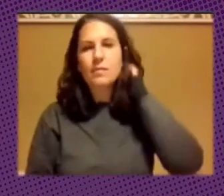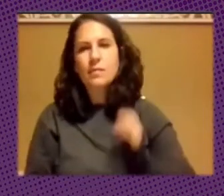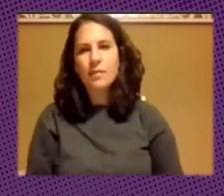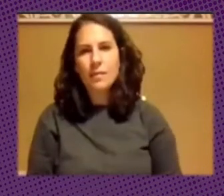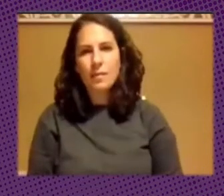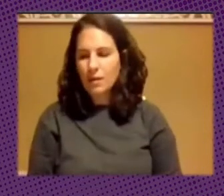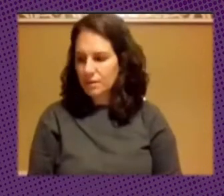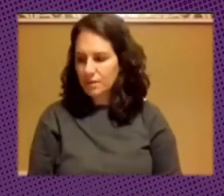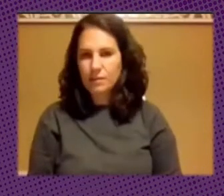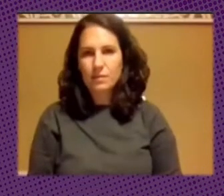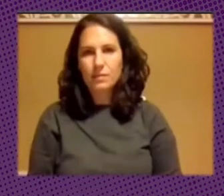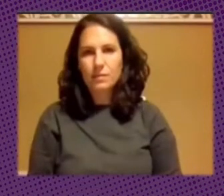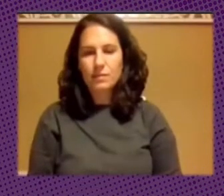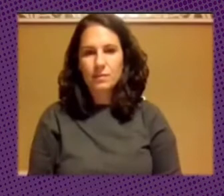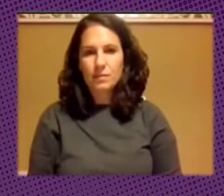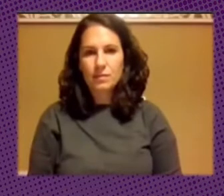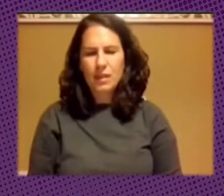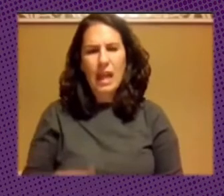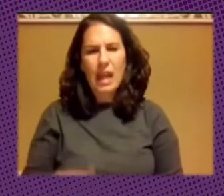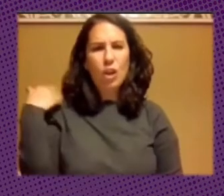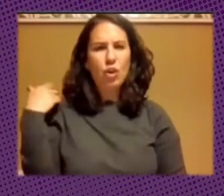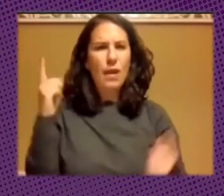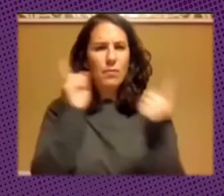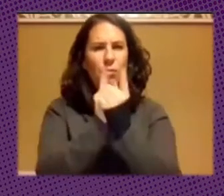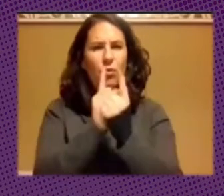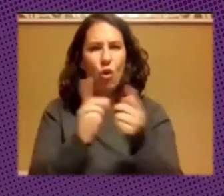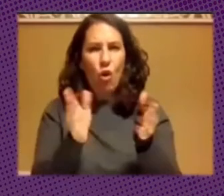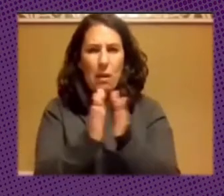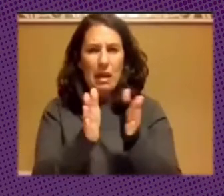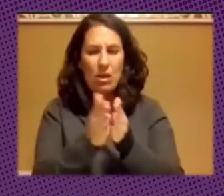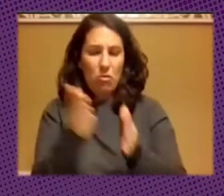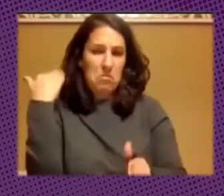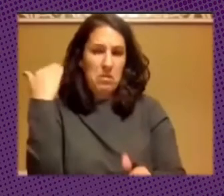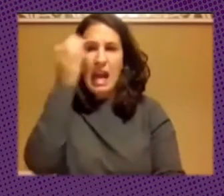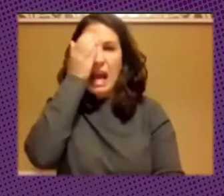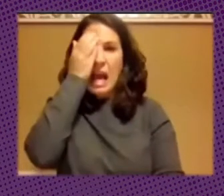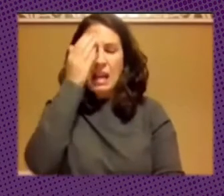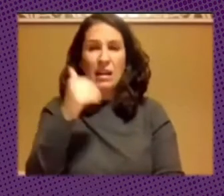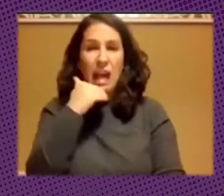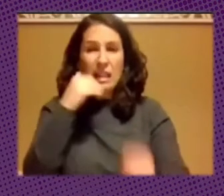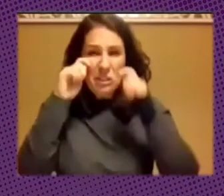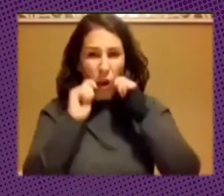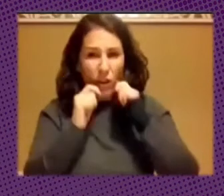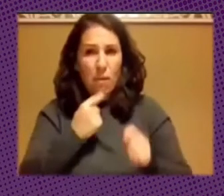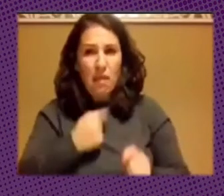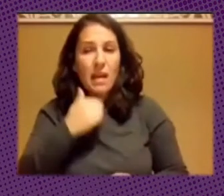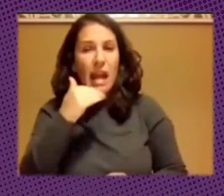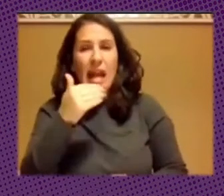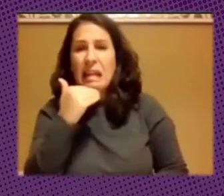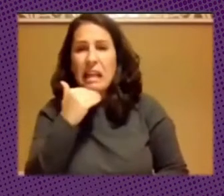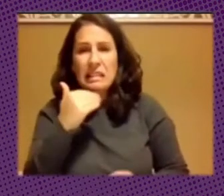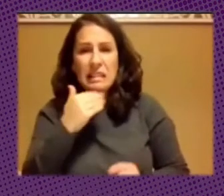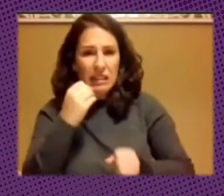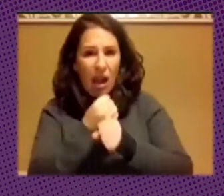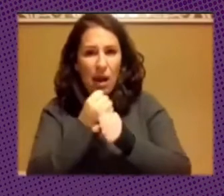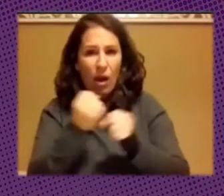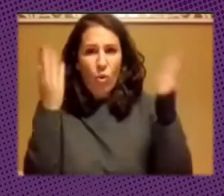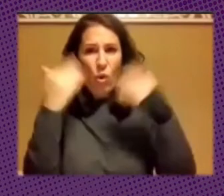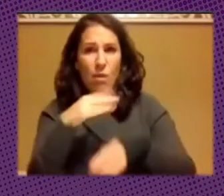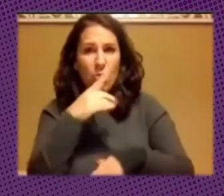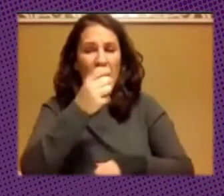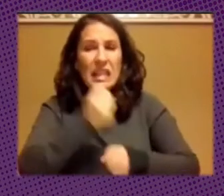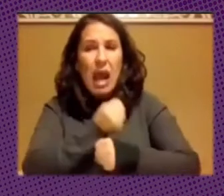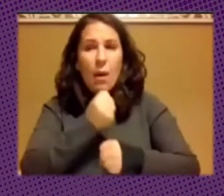hoy en día el otro día me encuentro con un compañero un viejo hacker y casi llorando me dice casi no tiene trabajo porque donde está trabajando es una